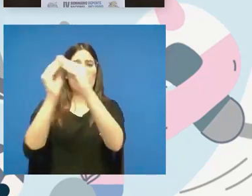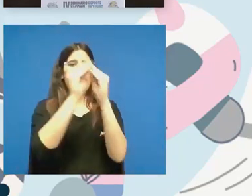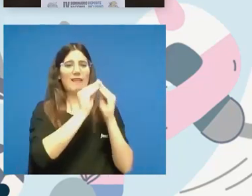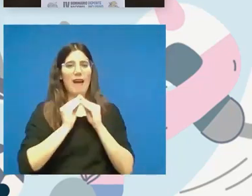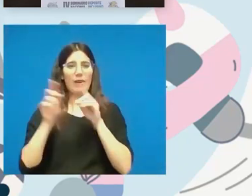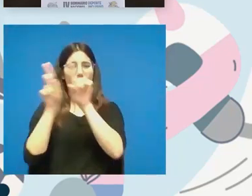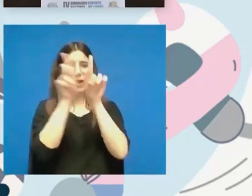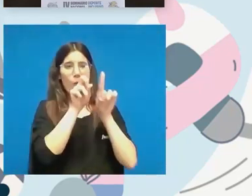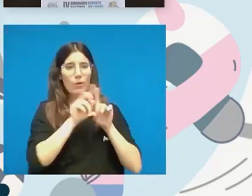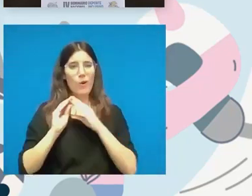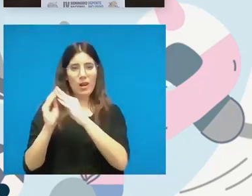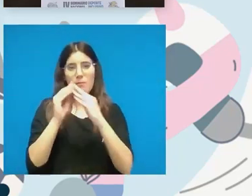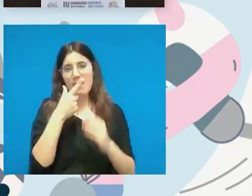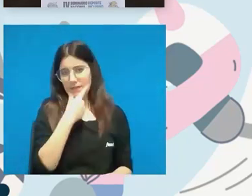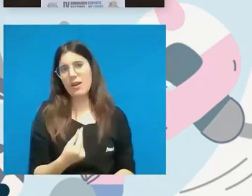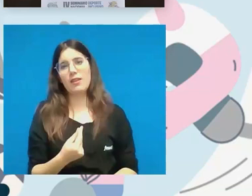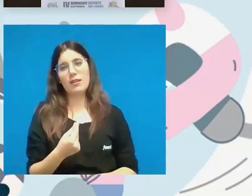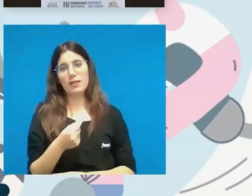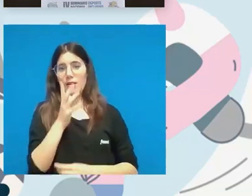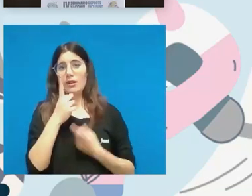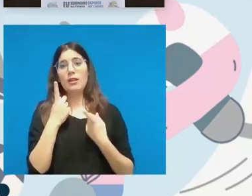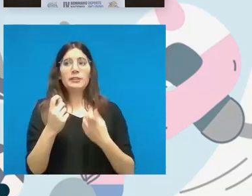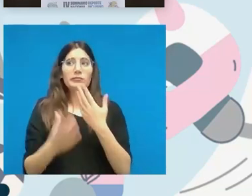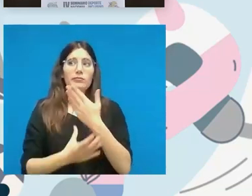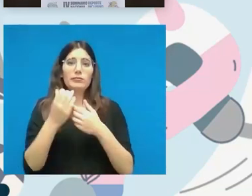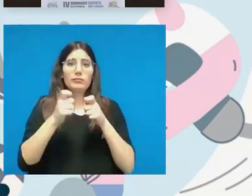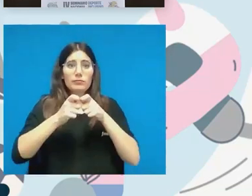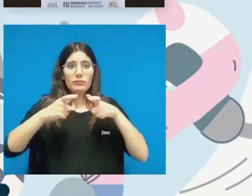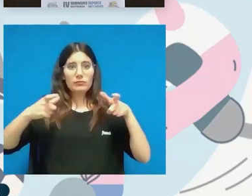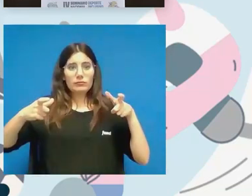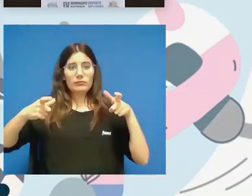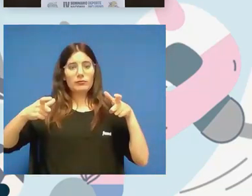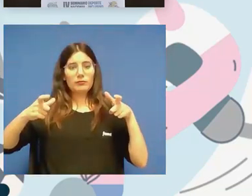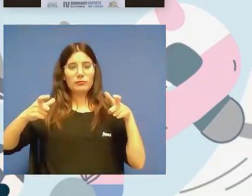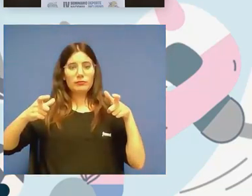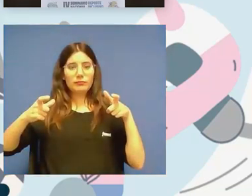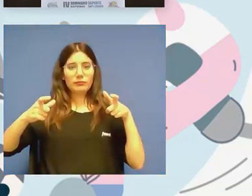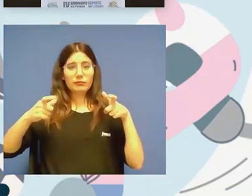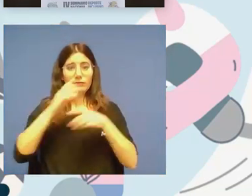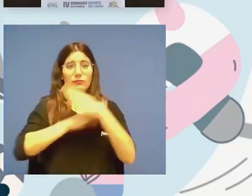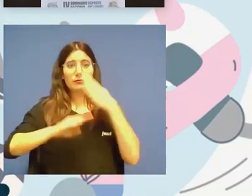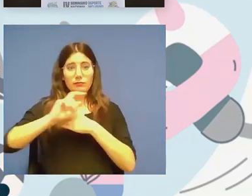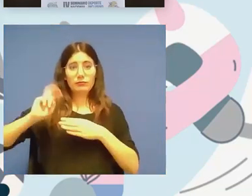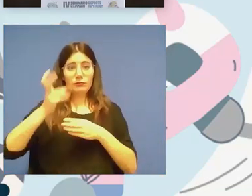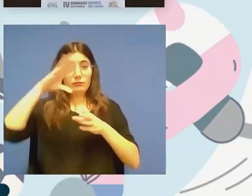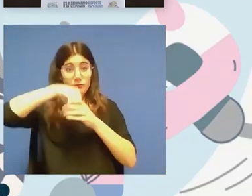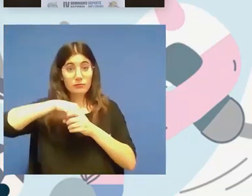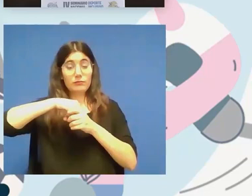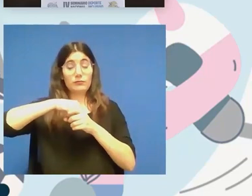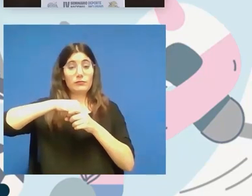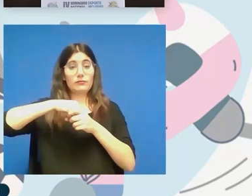federaciones españolas es necesario cada vez somos más las federaciones que tenemos varias discapacidades en nuestro seno